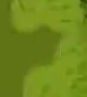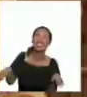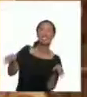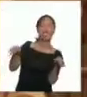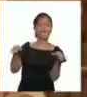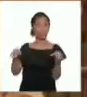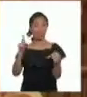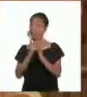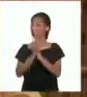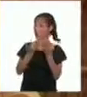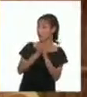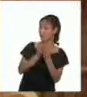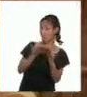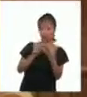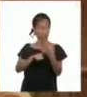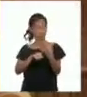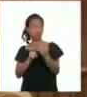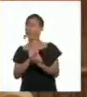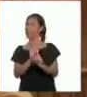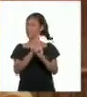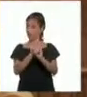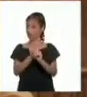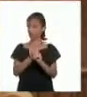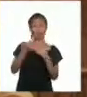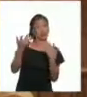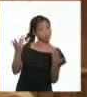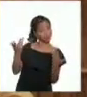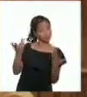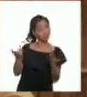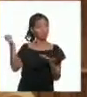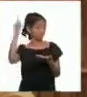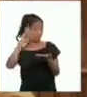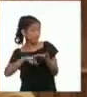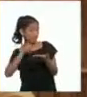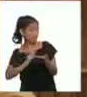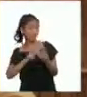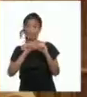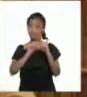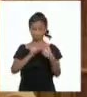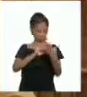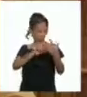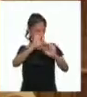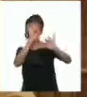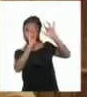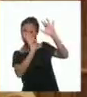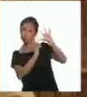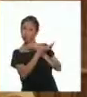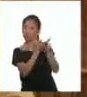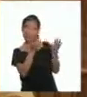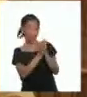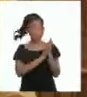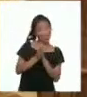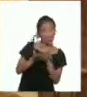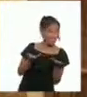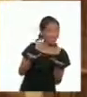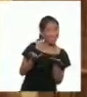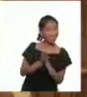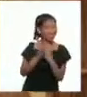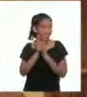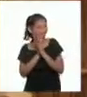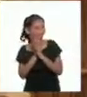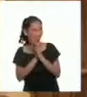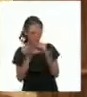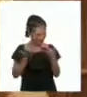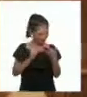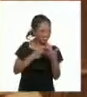¡Es un libro muy especial! ¡Así que lo he traído para seguir descubriéndolo con ustedes! ¡Qué